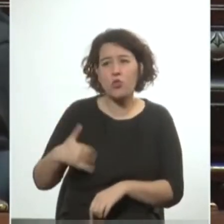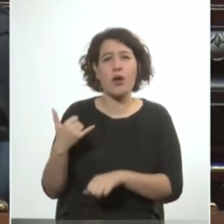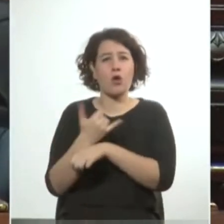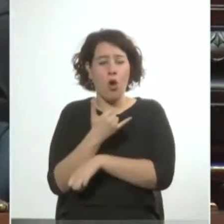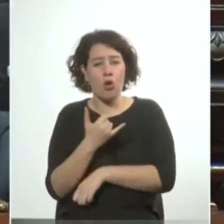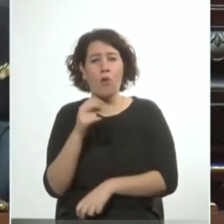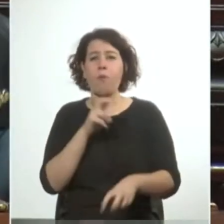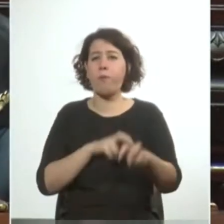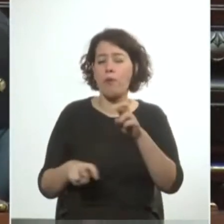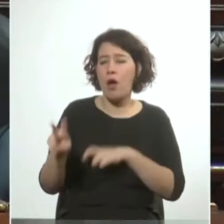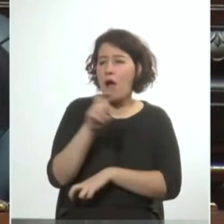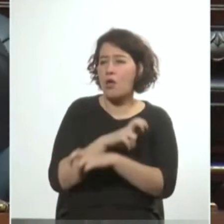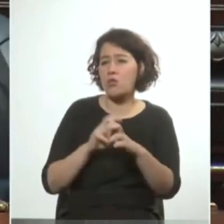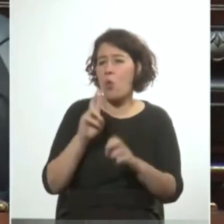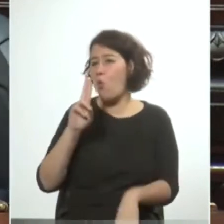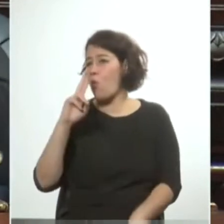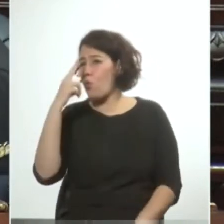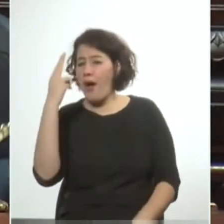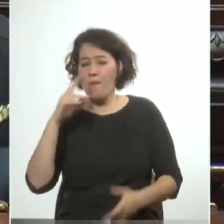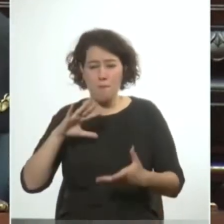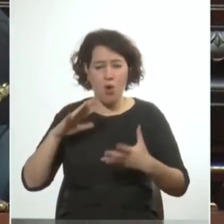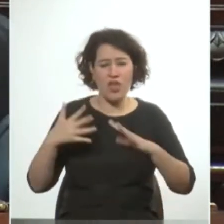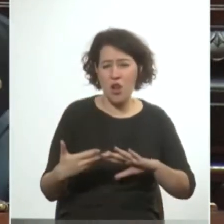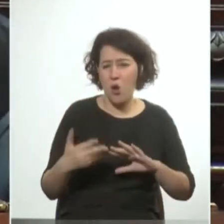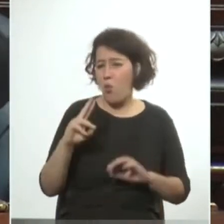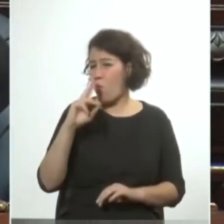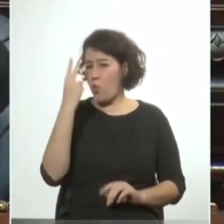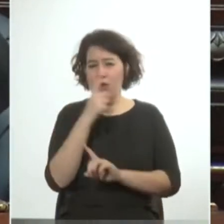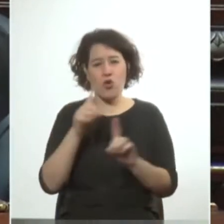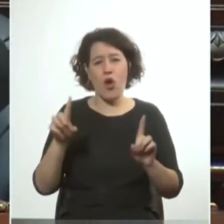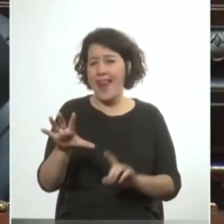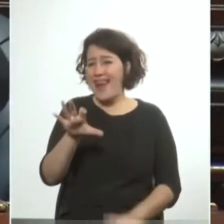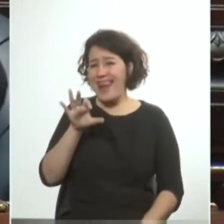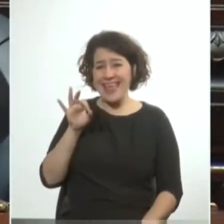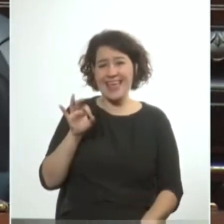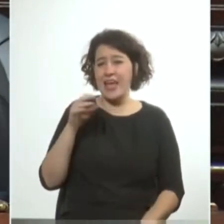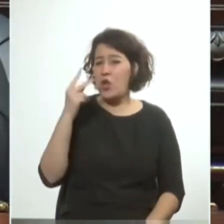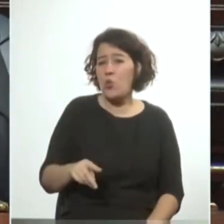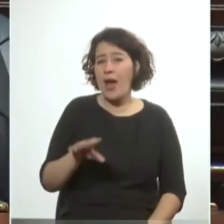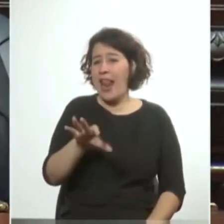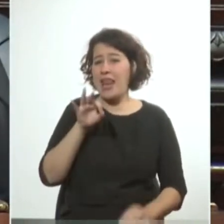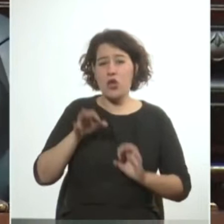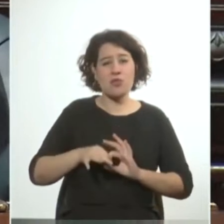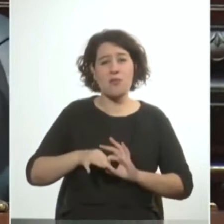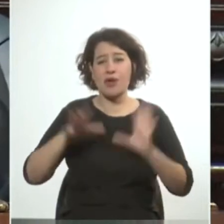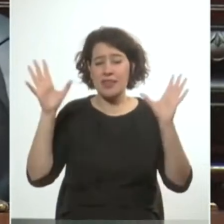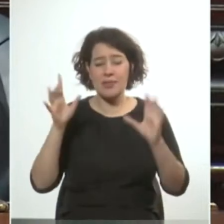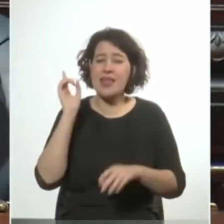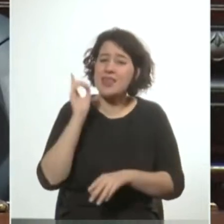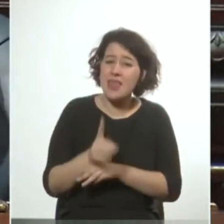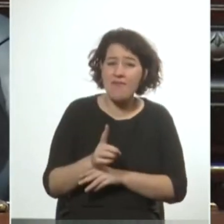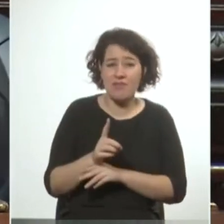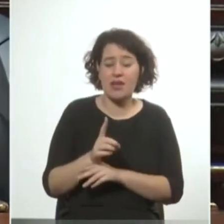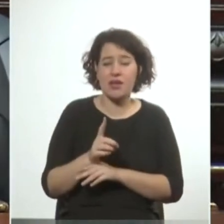intentando instalar en el Uruguay modelos que el Uruguay no elegía ni había elegido democráticamente debería